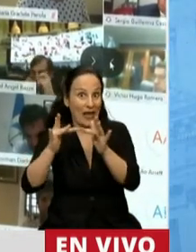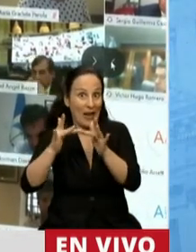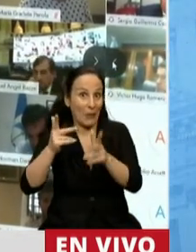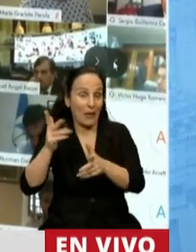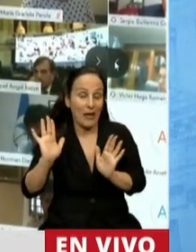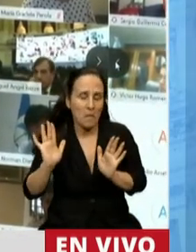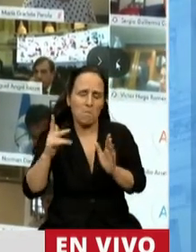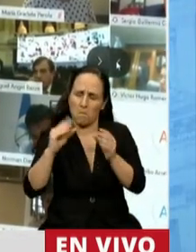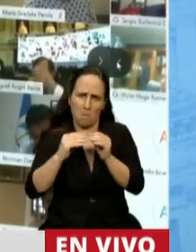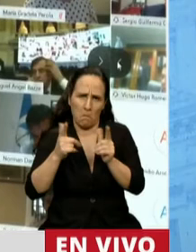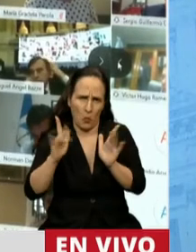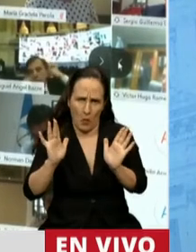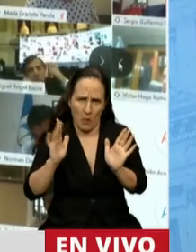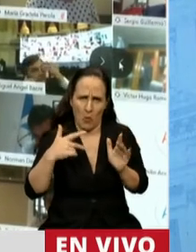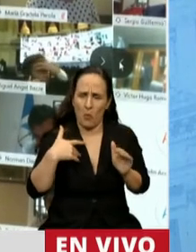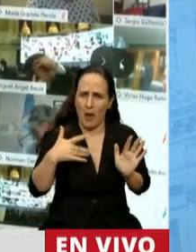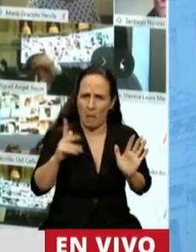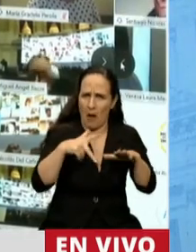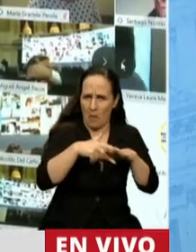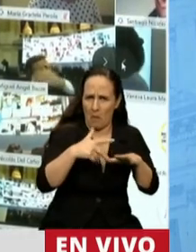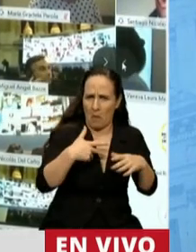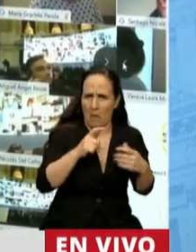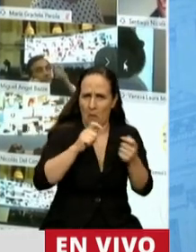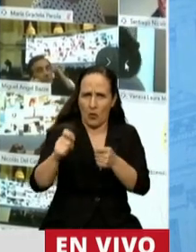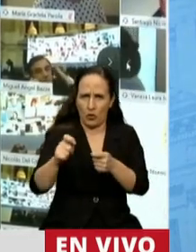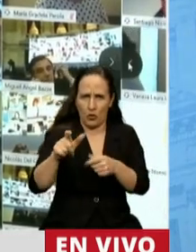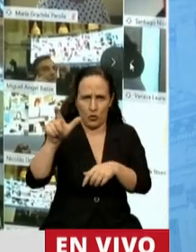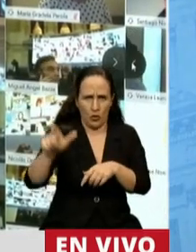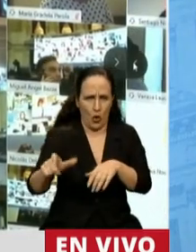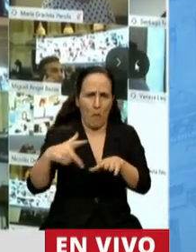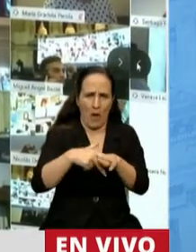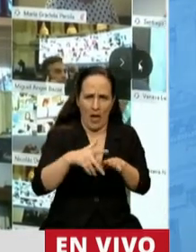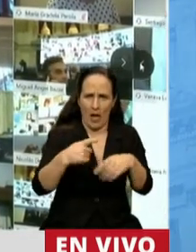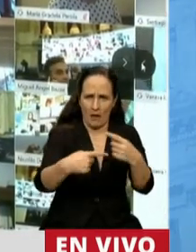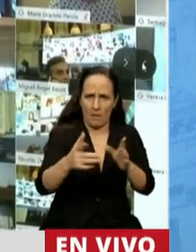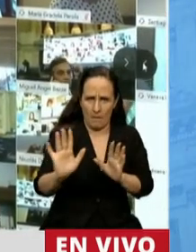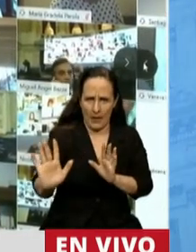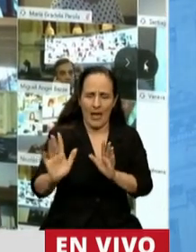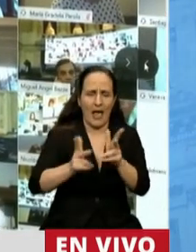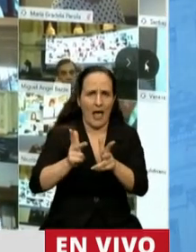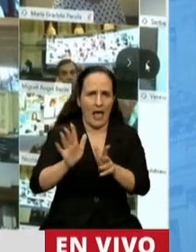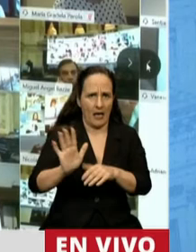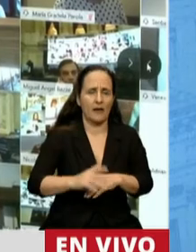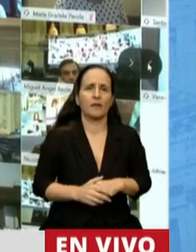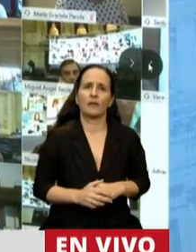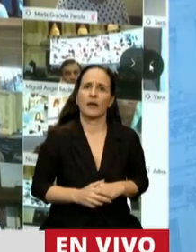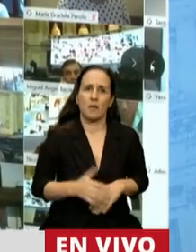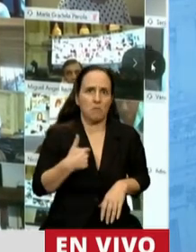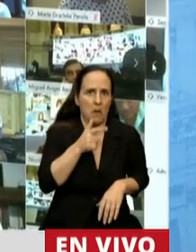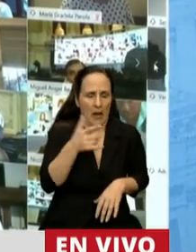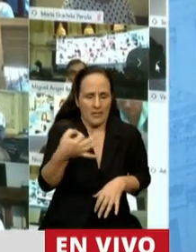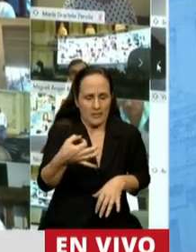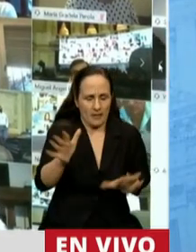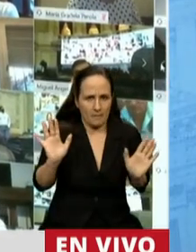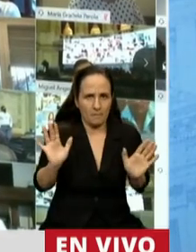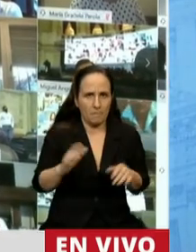no hay problema en cederle una interrupción para que continúe ella en el uso de la palabra. parece justo,